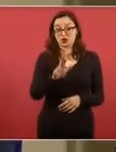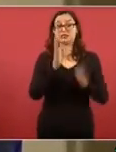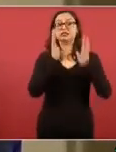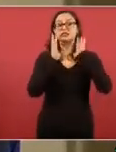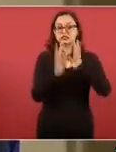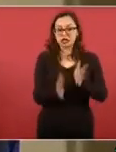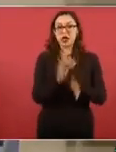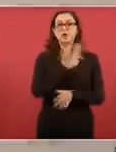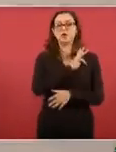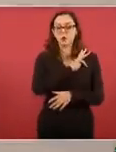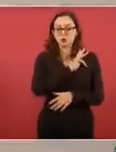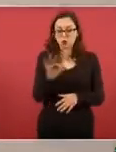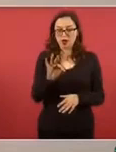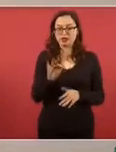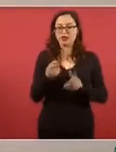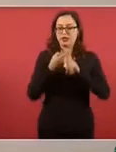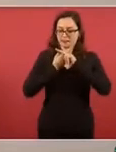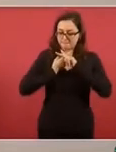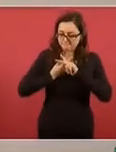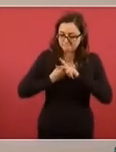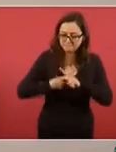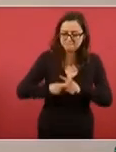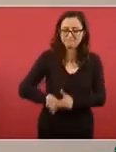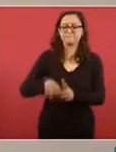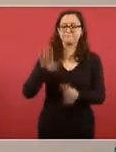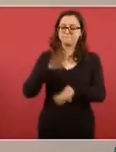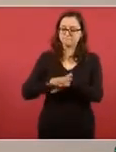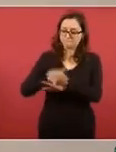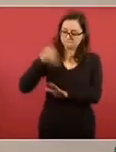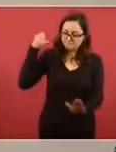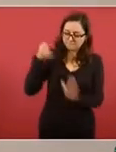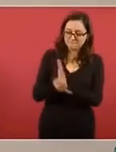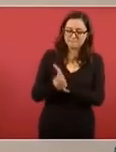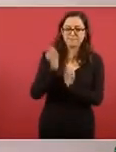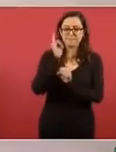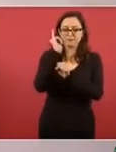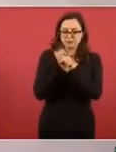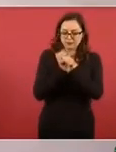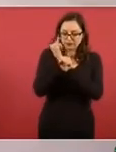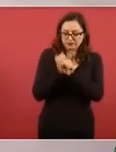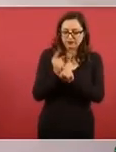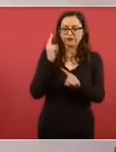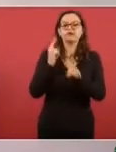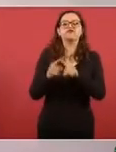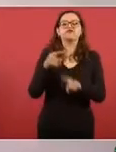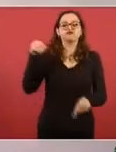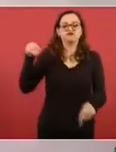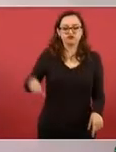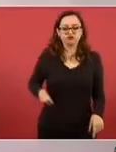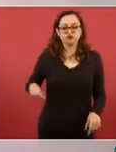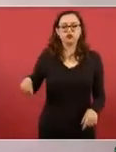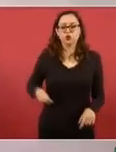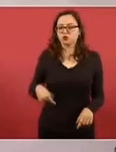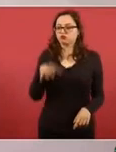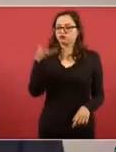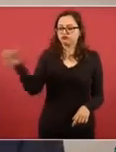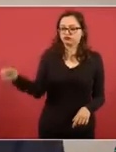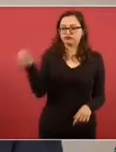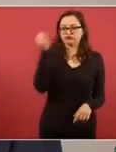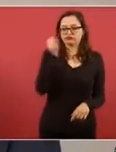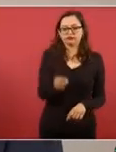personas que hemos señalado y que están ya sacando en estos momentos las diligencias judiciales